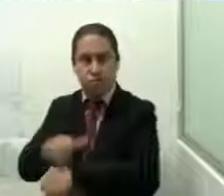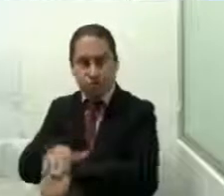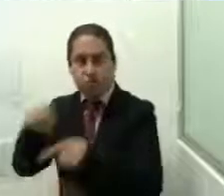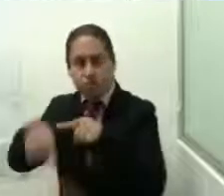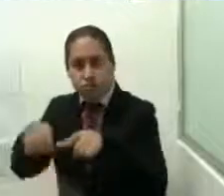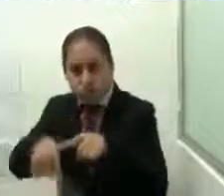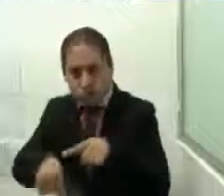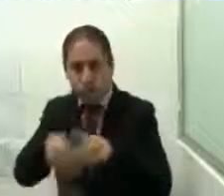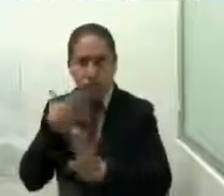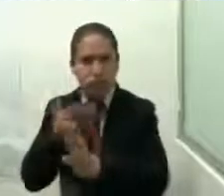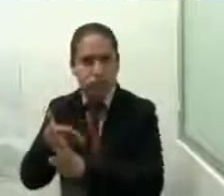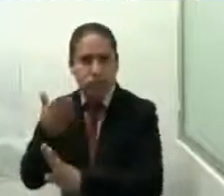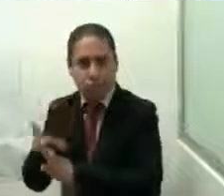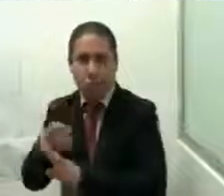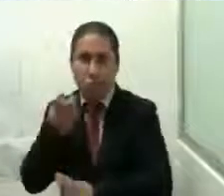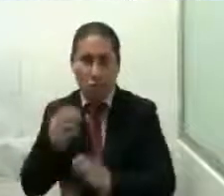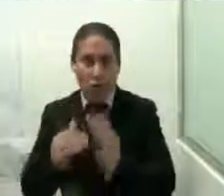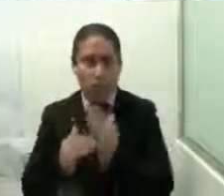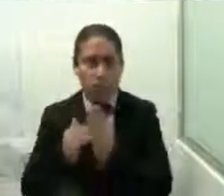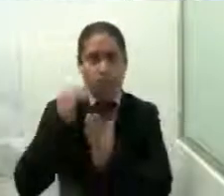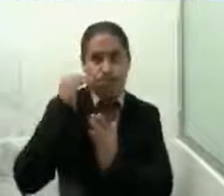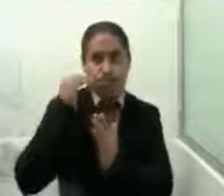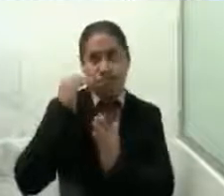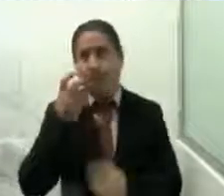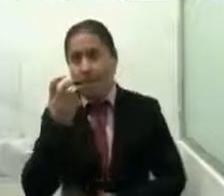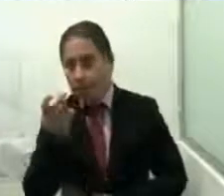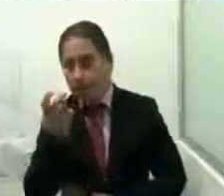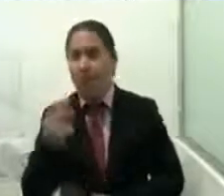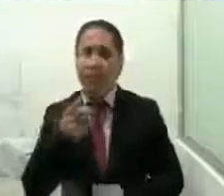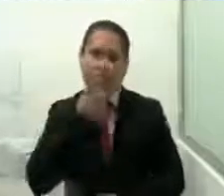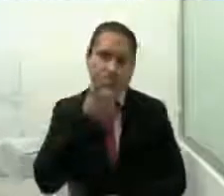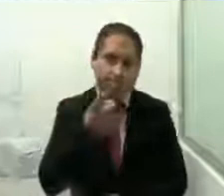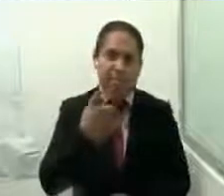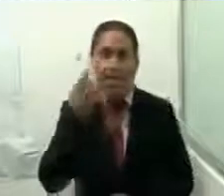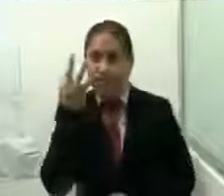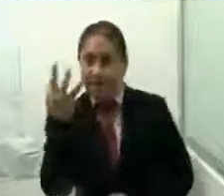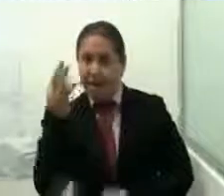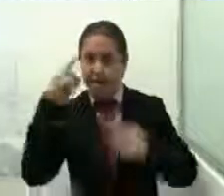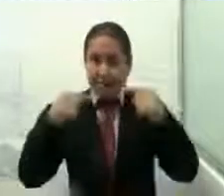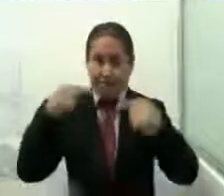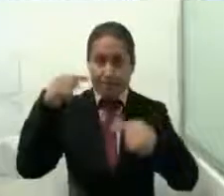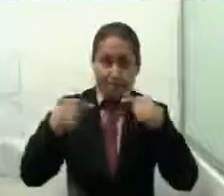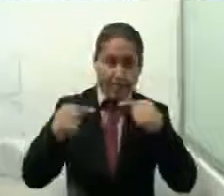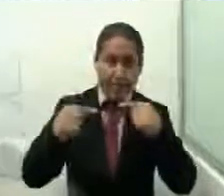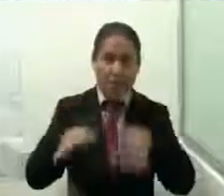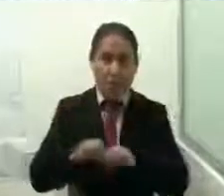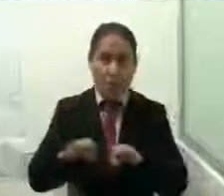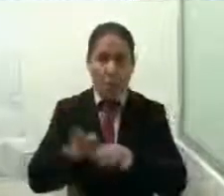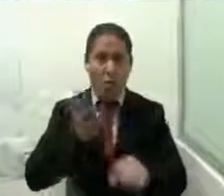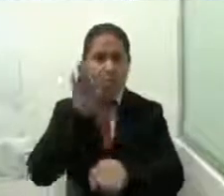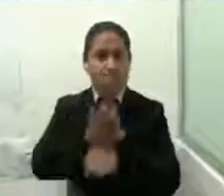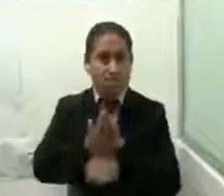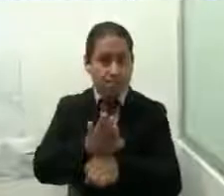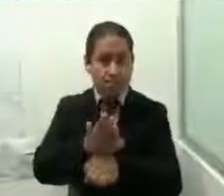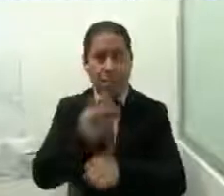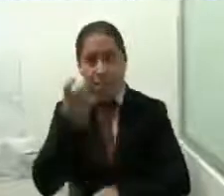Cabe mencionar que dentro de esta declaratoria existen tres medidas en donde la SEDEM contribuye a la medida preventiva. A